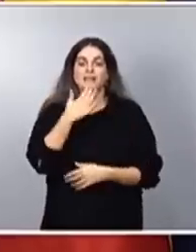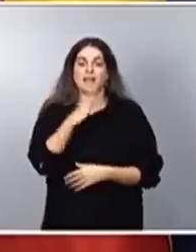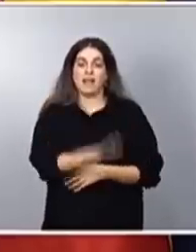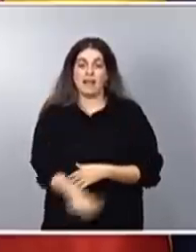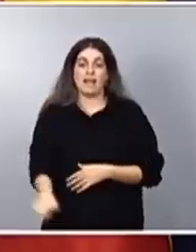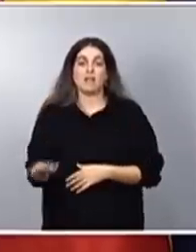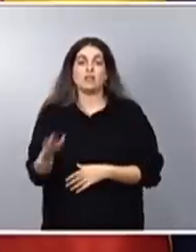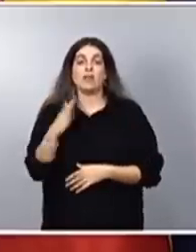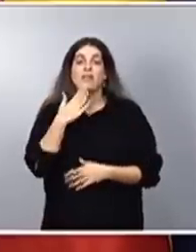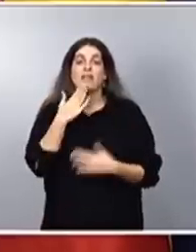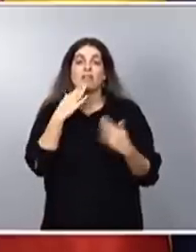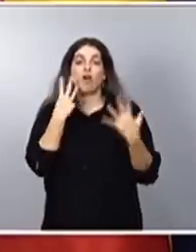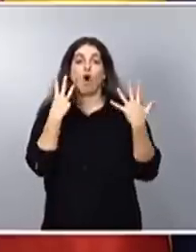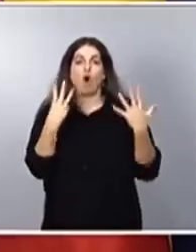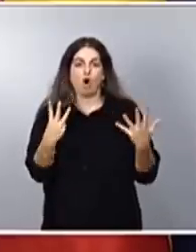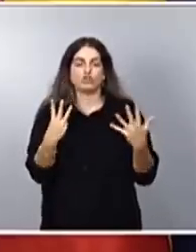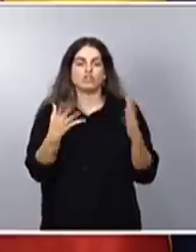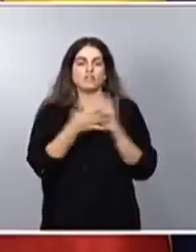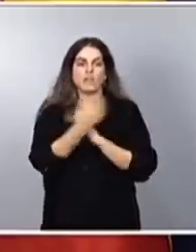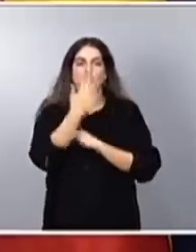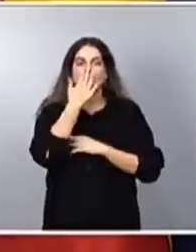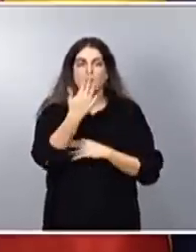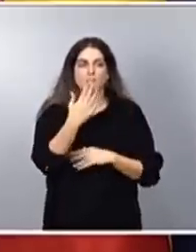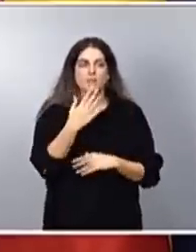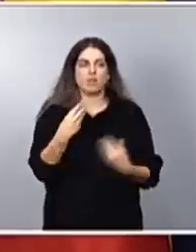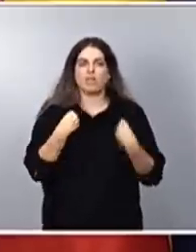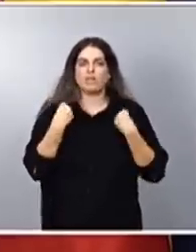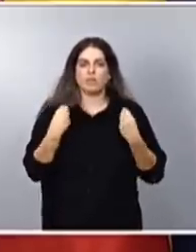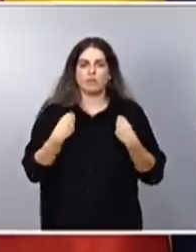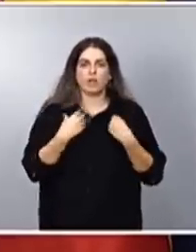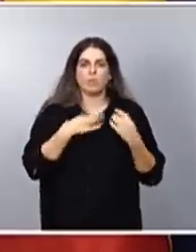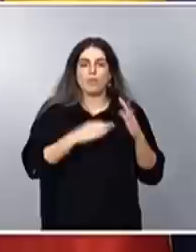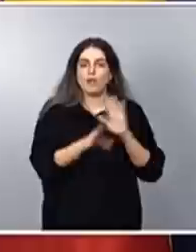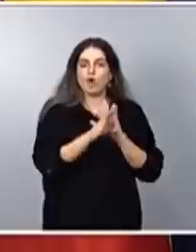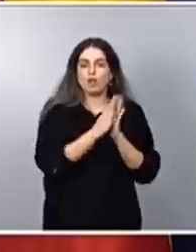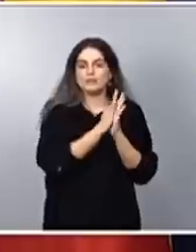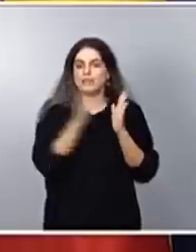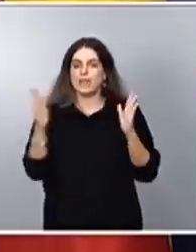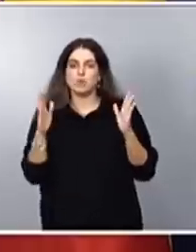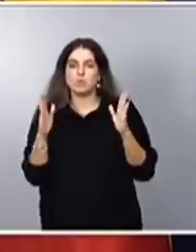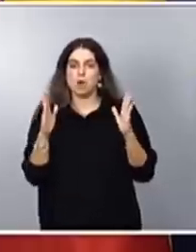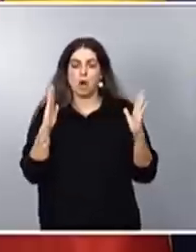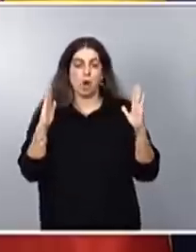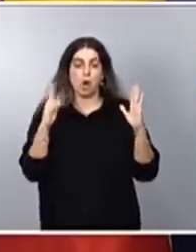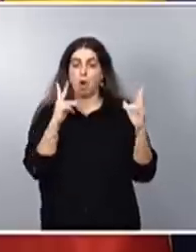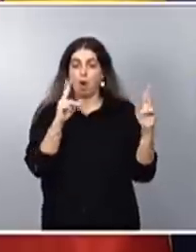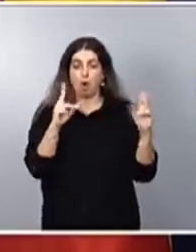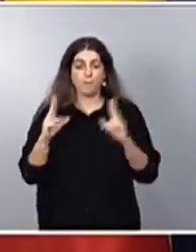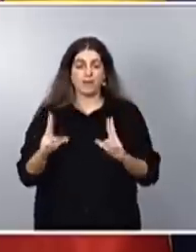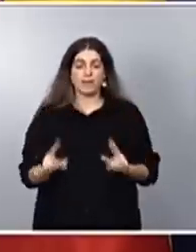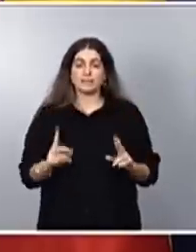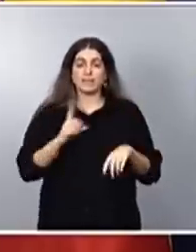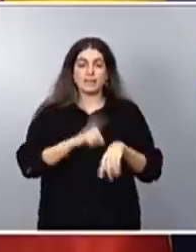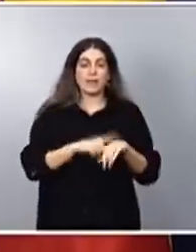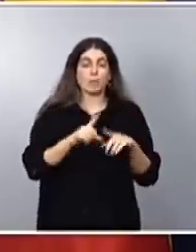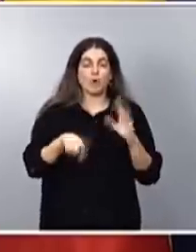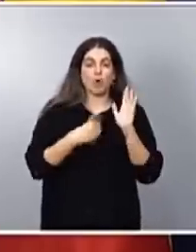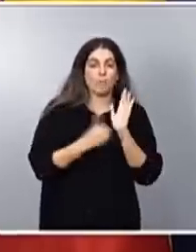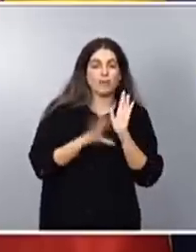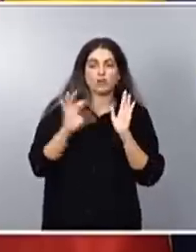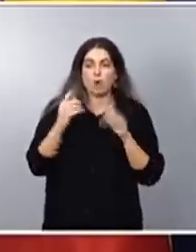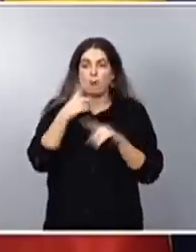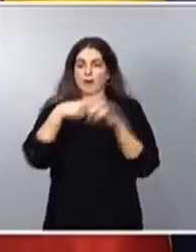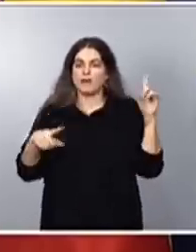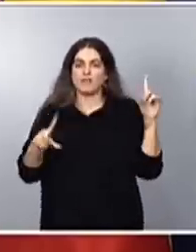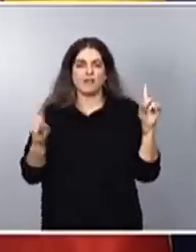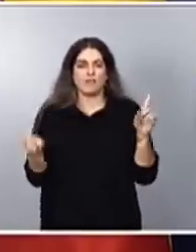Es un permiso que se podrá disfrutar de manera continua o discontinua, a tiempo parcial o a tiempo completo, y que se va a aplicar de manera progresiva. En